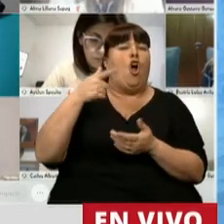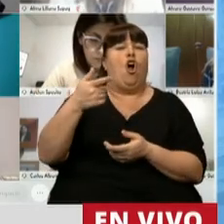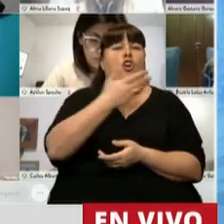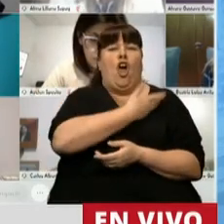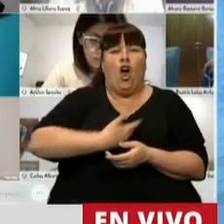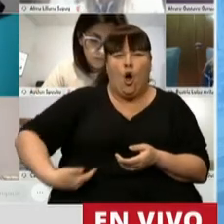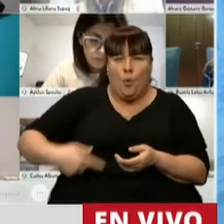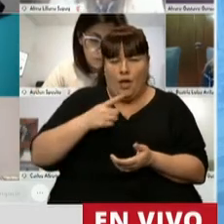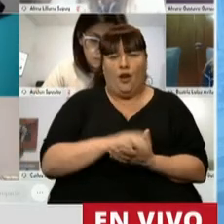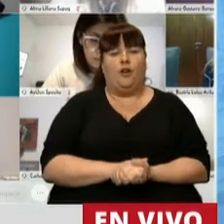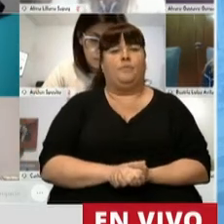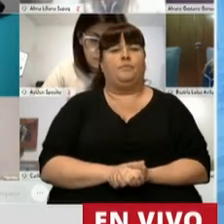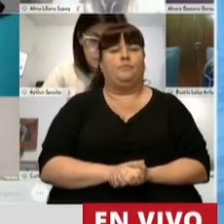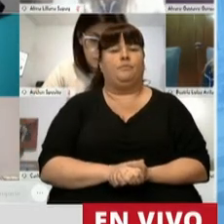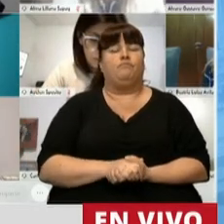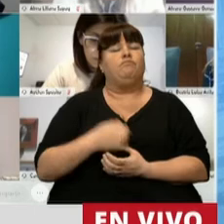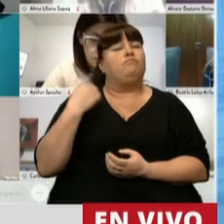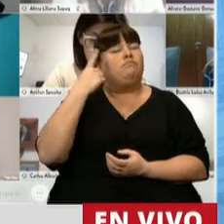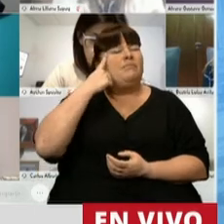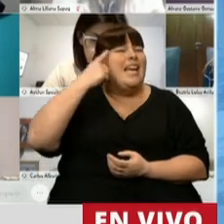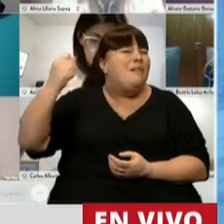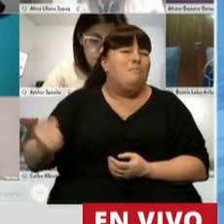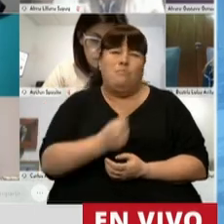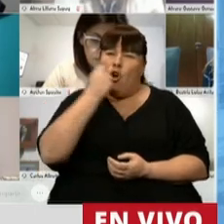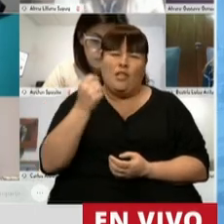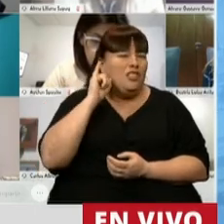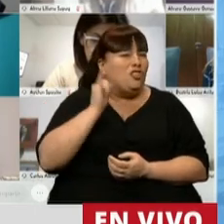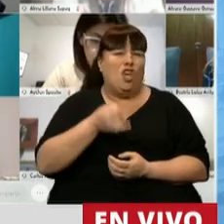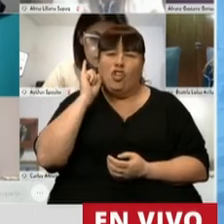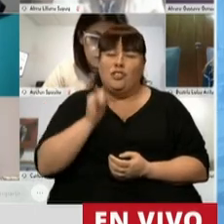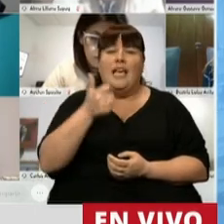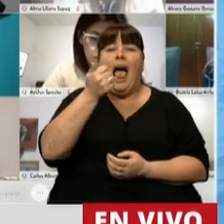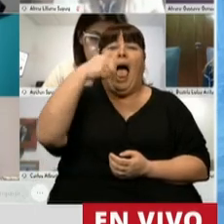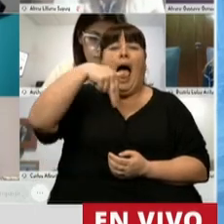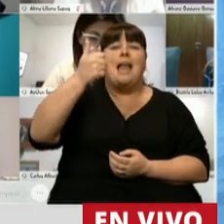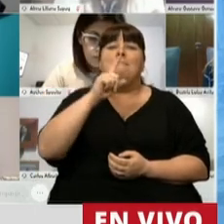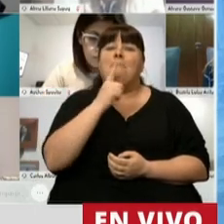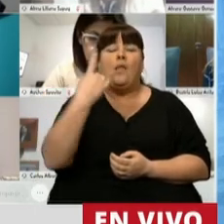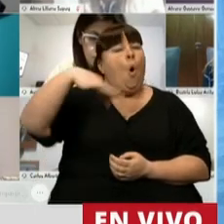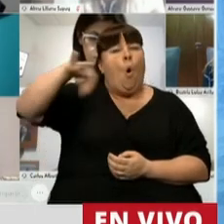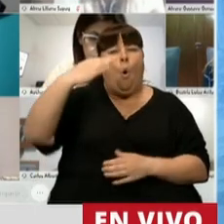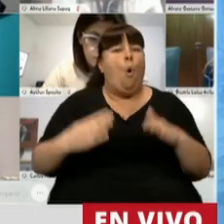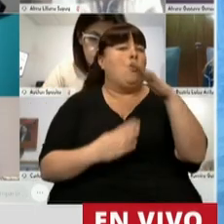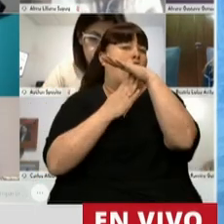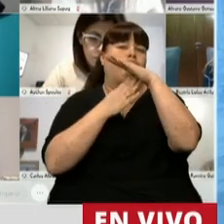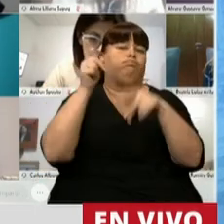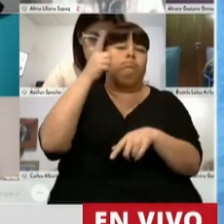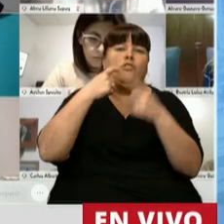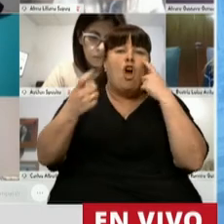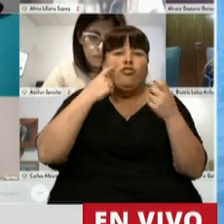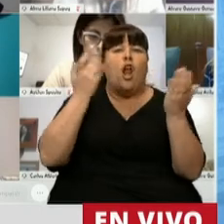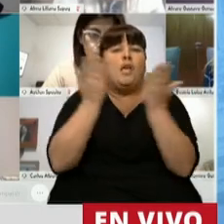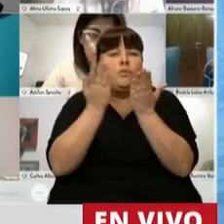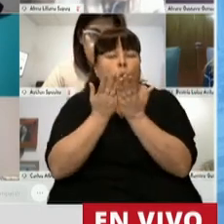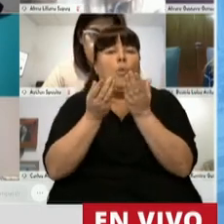oficialismo. Consideramos fundamental que sea la ANMAT el único organismo responsable de